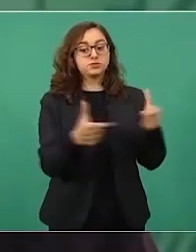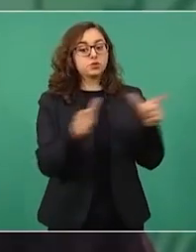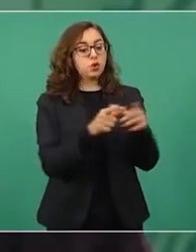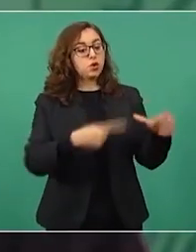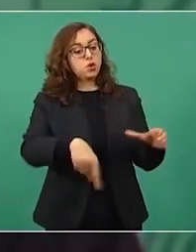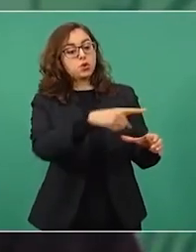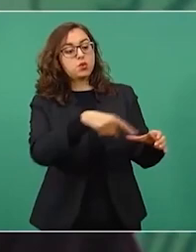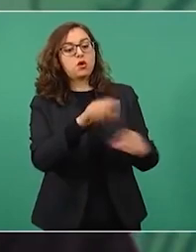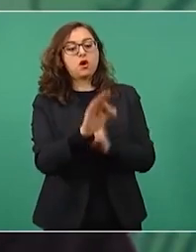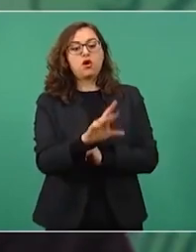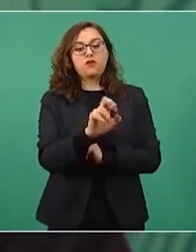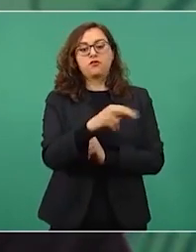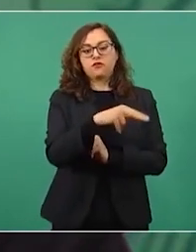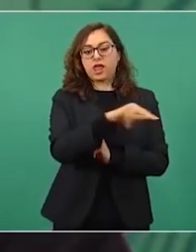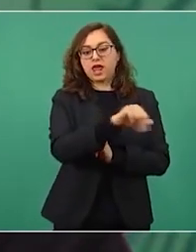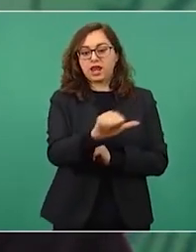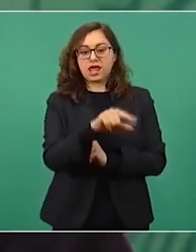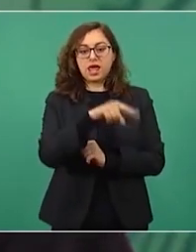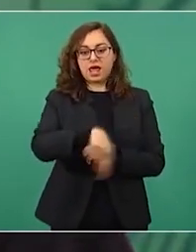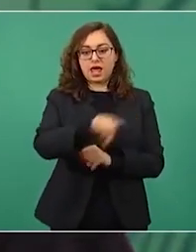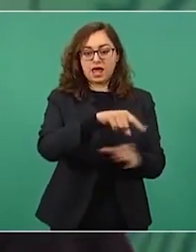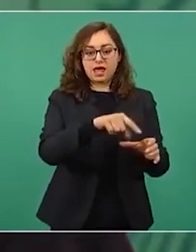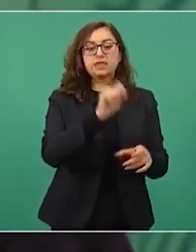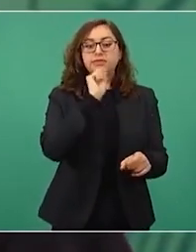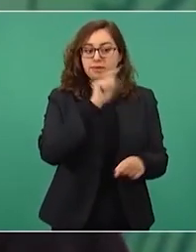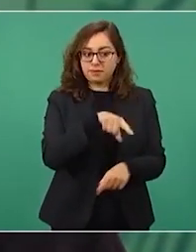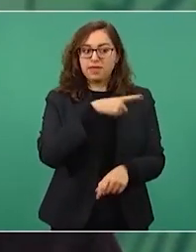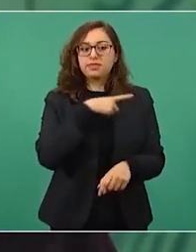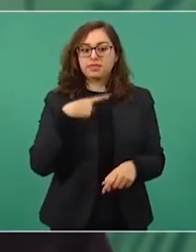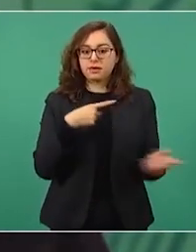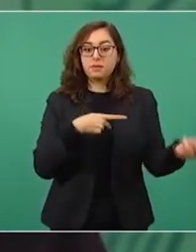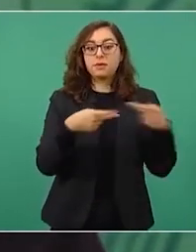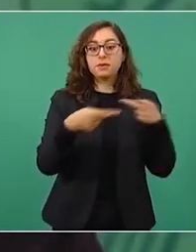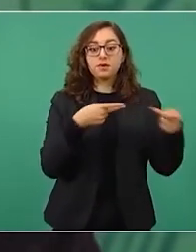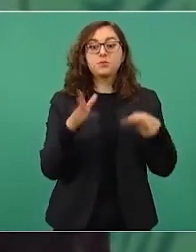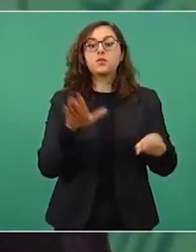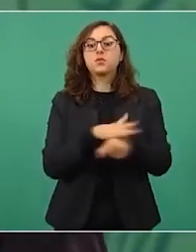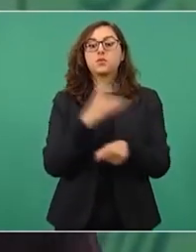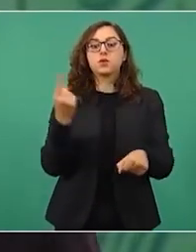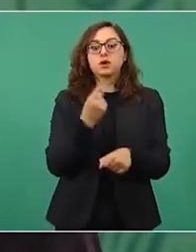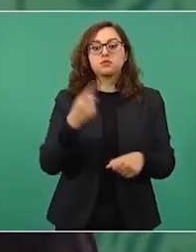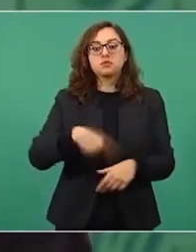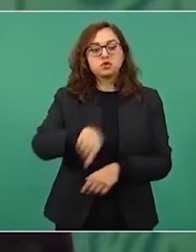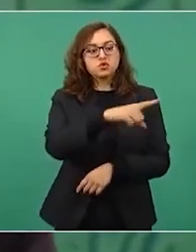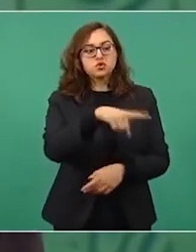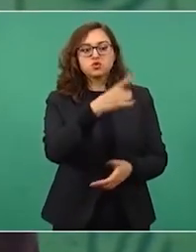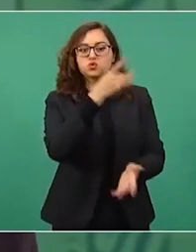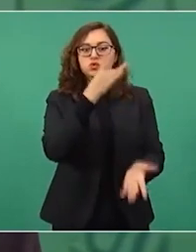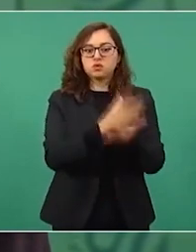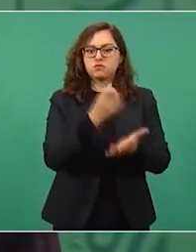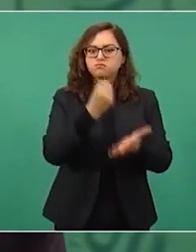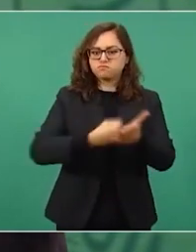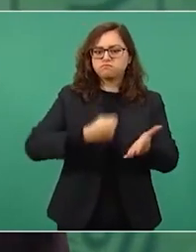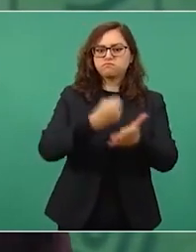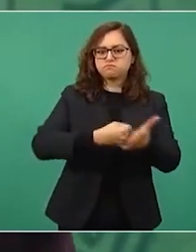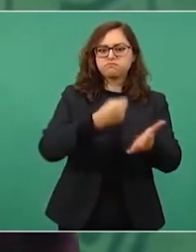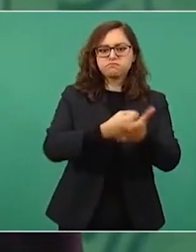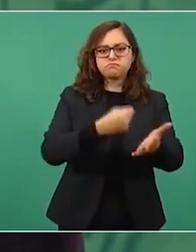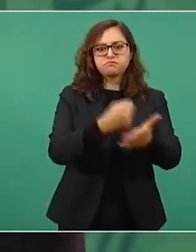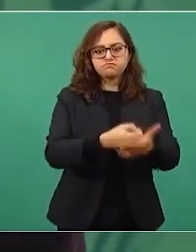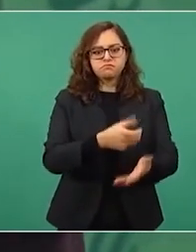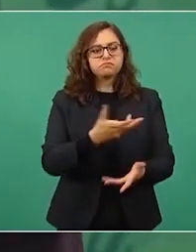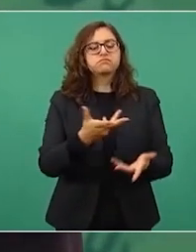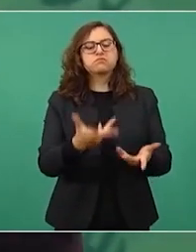impulsando del flanco derecho los demás están ahí